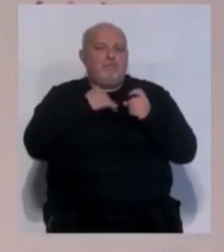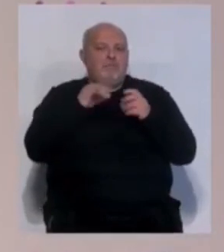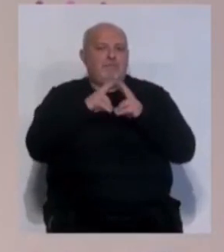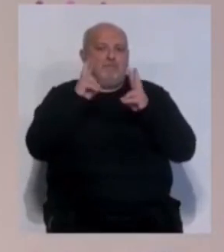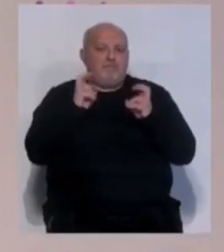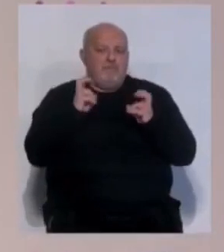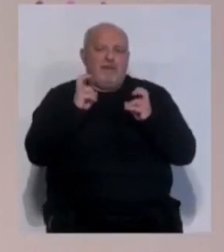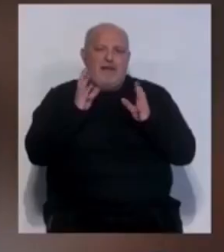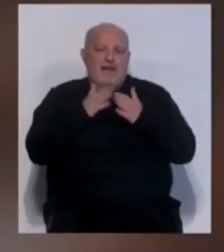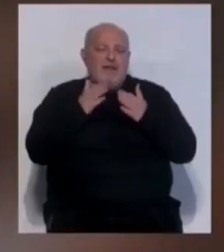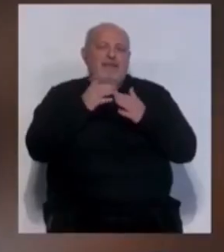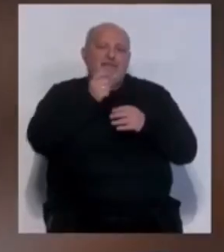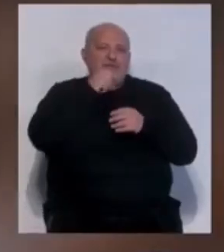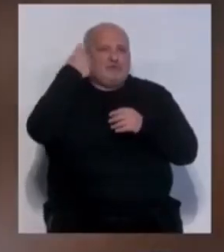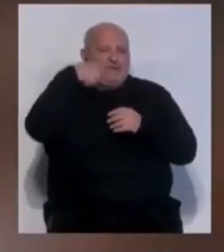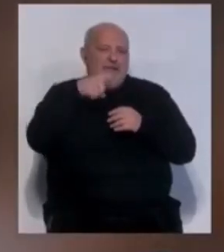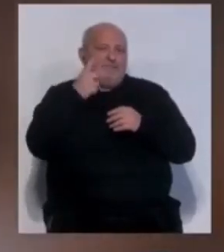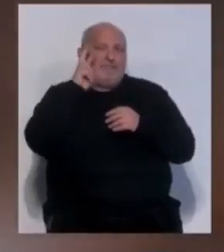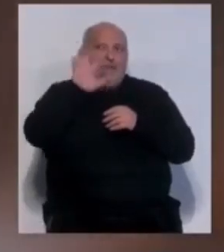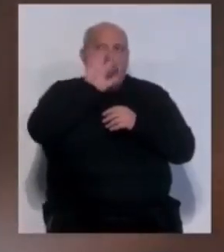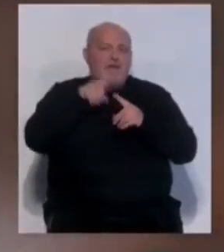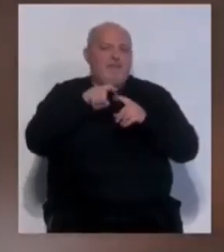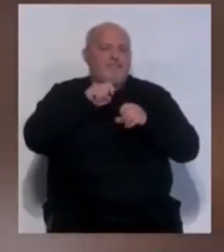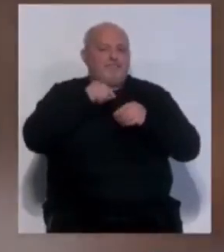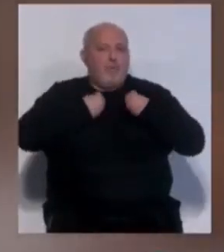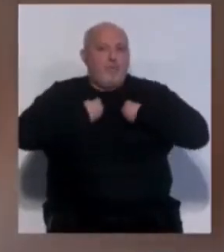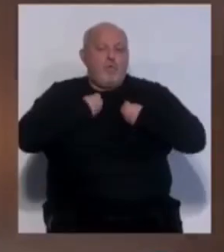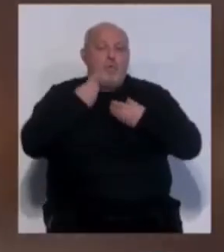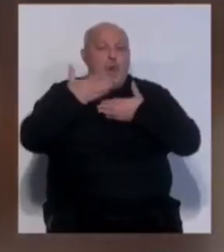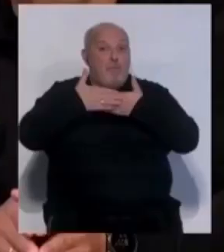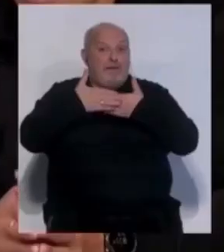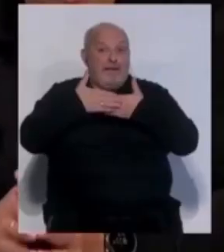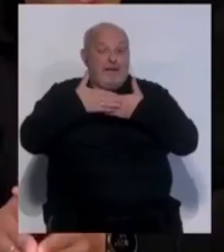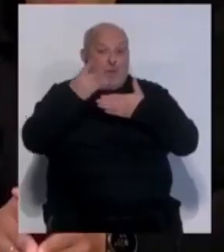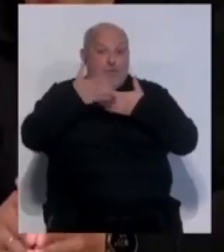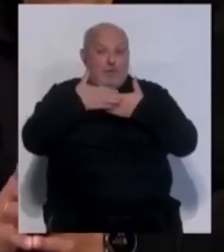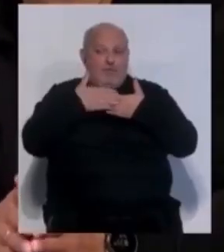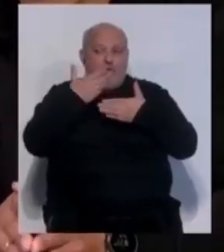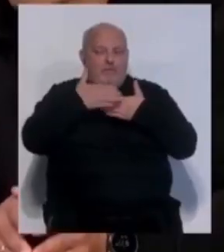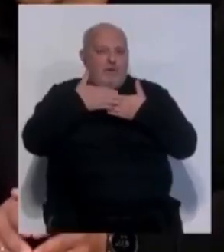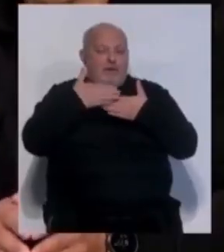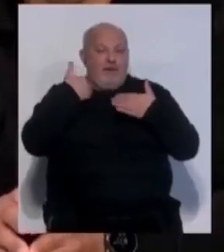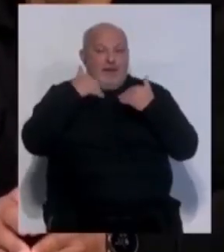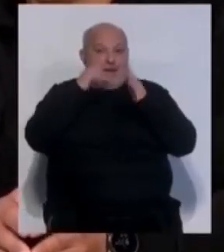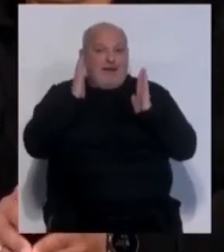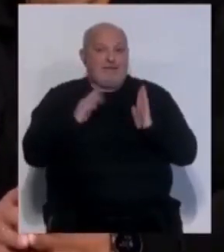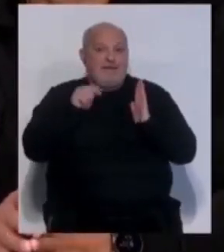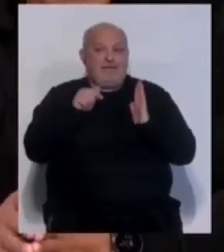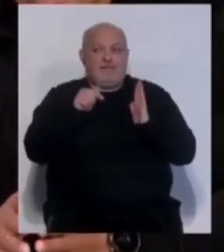quedarnos en el restaurante de nuestras casas. Yo sé que es difícil después ver esas imágenes. Una puerta, pero una puerta a nuestra casa,